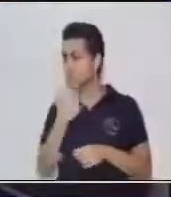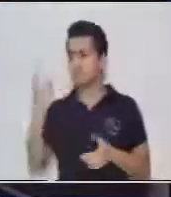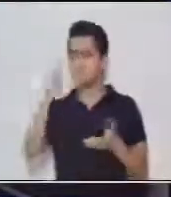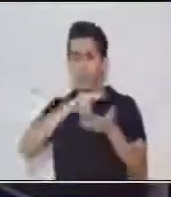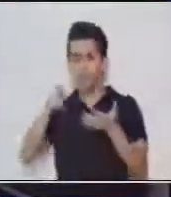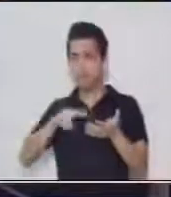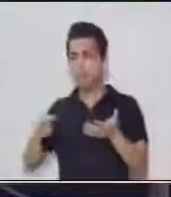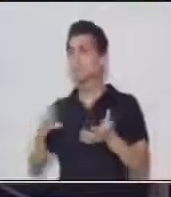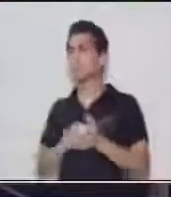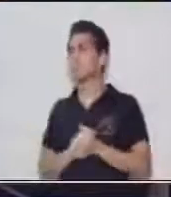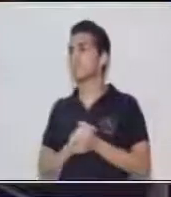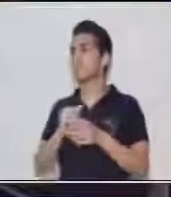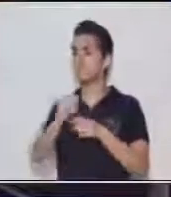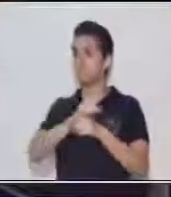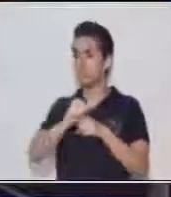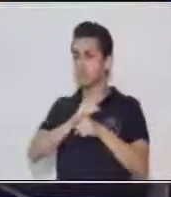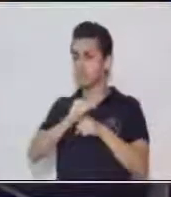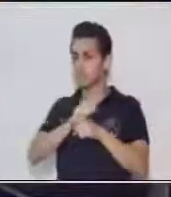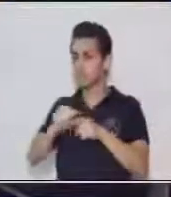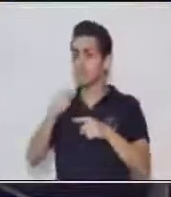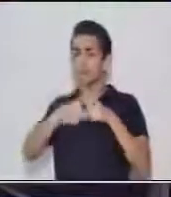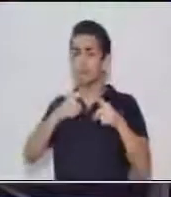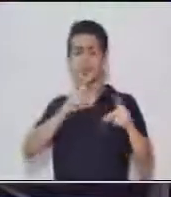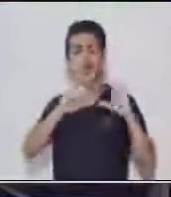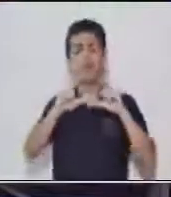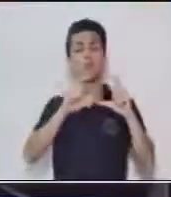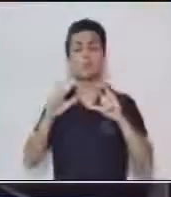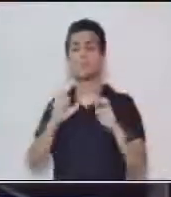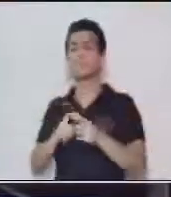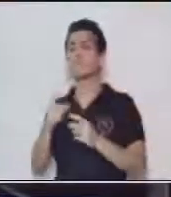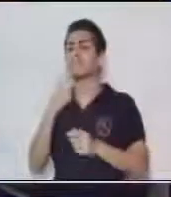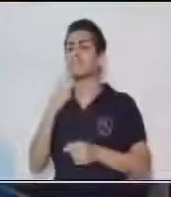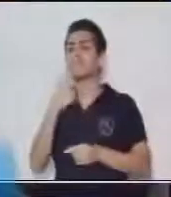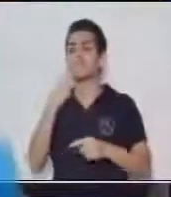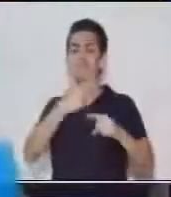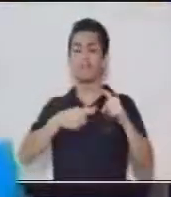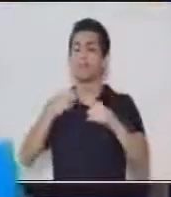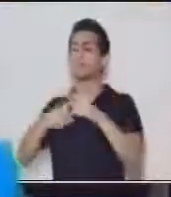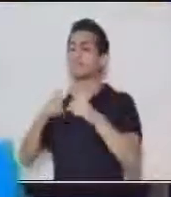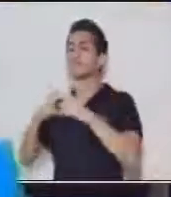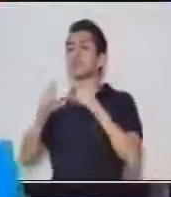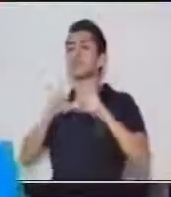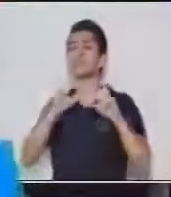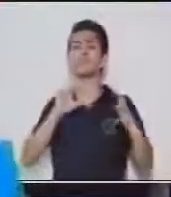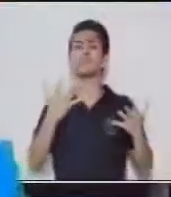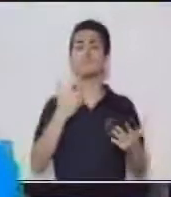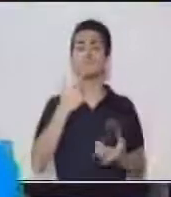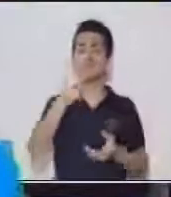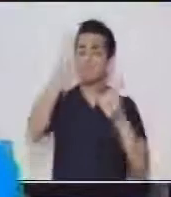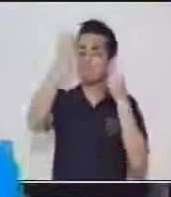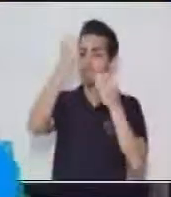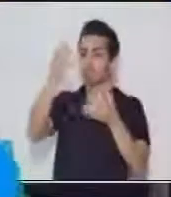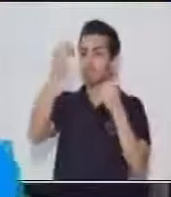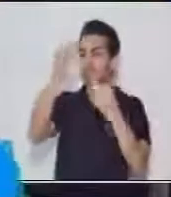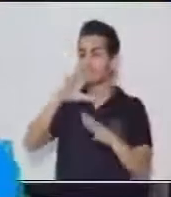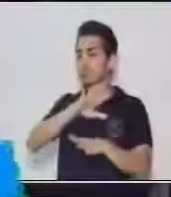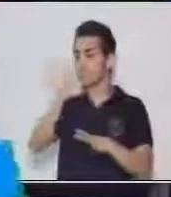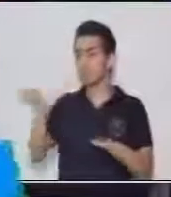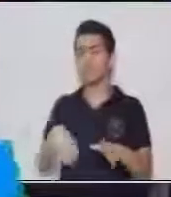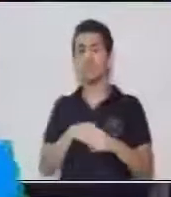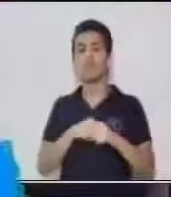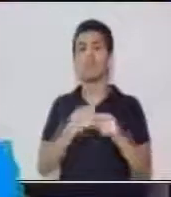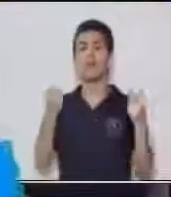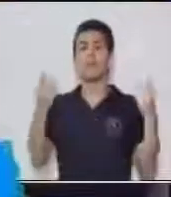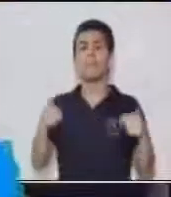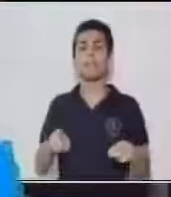y practicaron de los medios de comunicación. Nos dice que los medios de comunicación son aquellos que nos van a informar los sucesos o los hechos